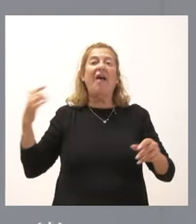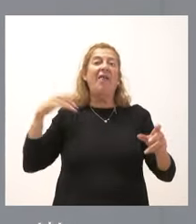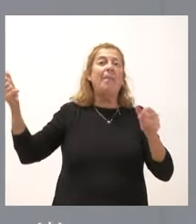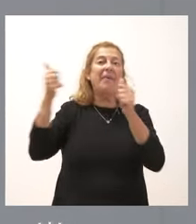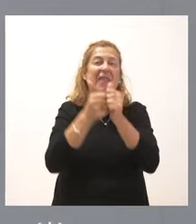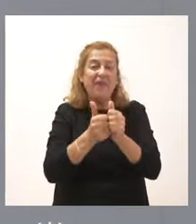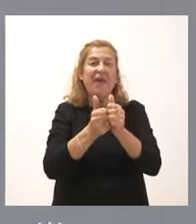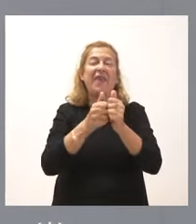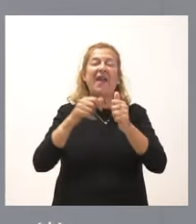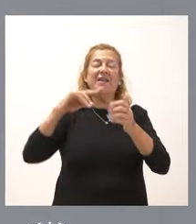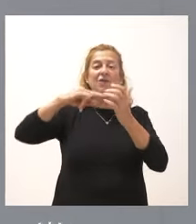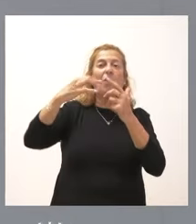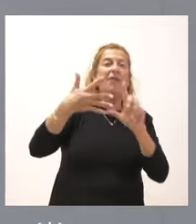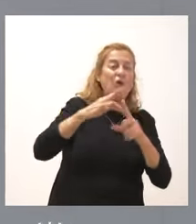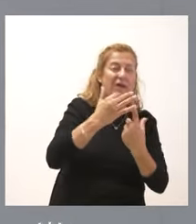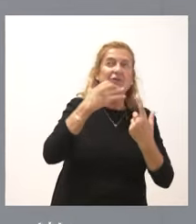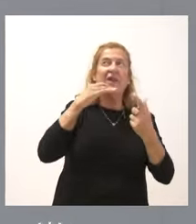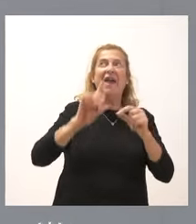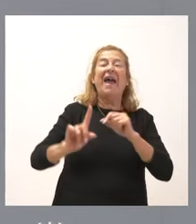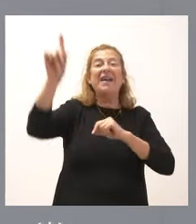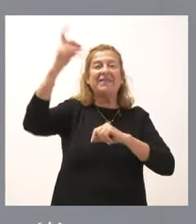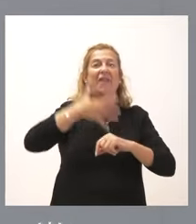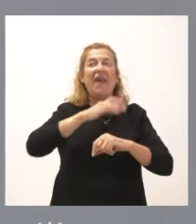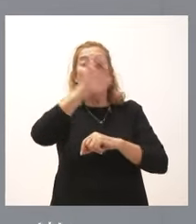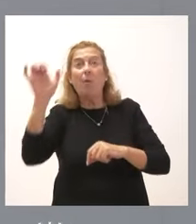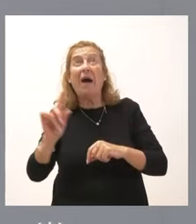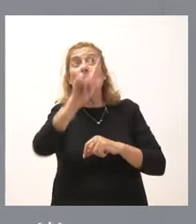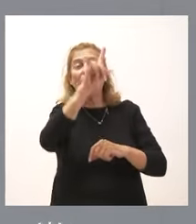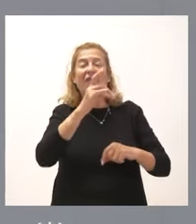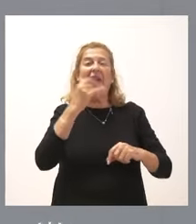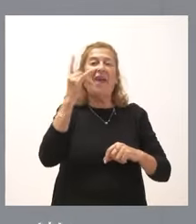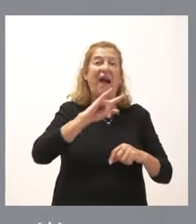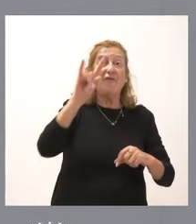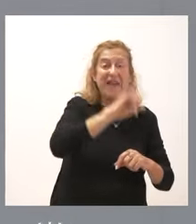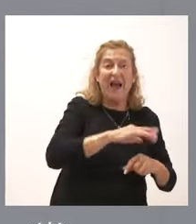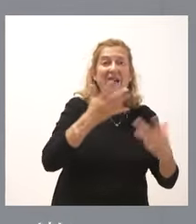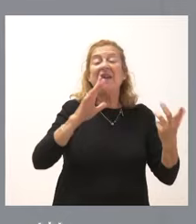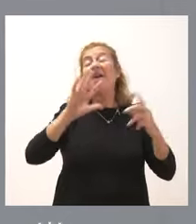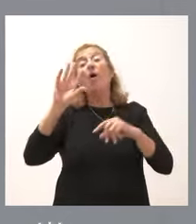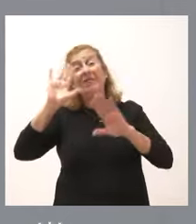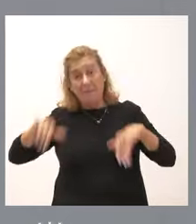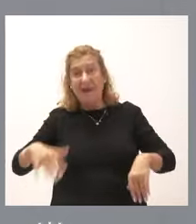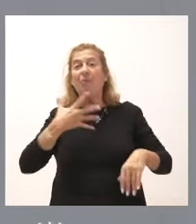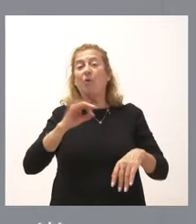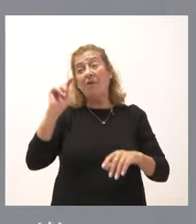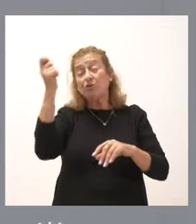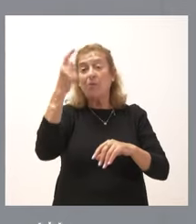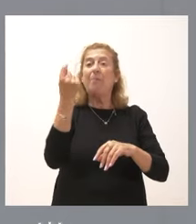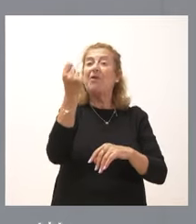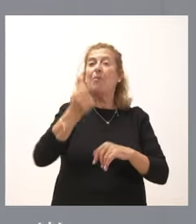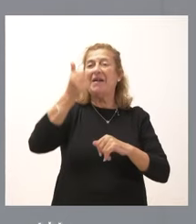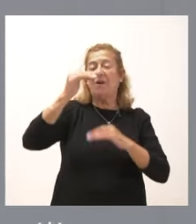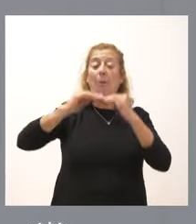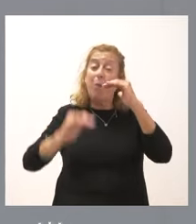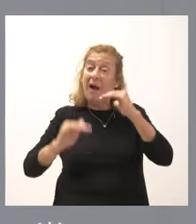situaciones geoestratégicas en el este de Europa, en el norte de África. Y, en último lugar, que esto se consiga un precio más bajo que lo